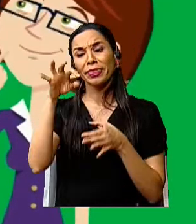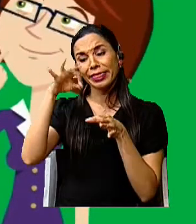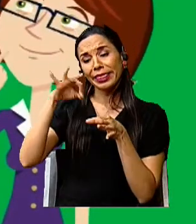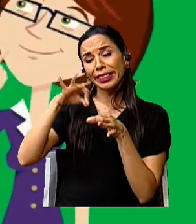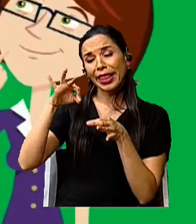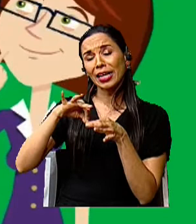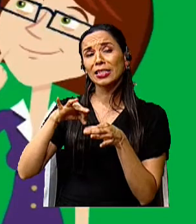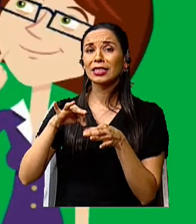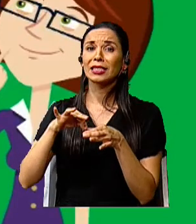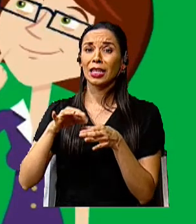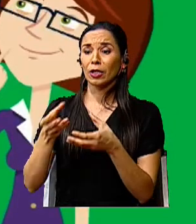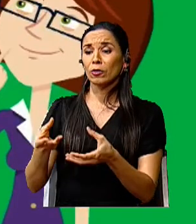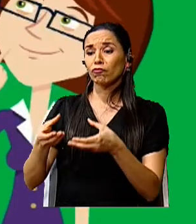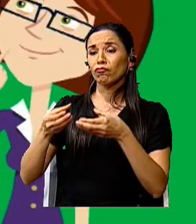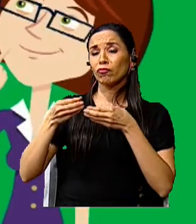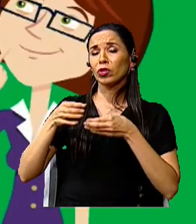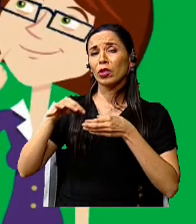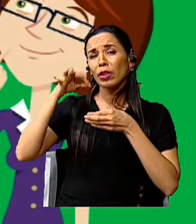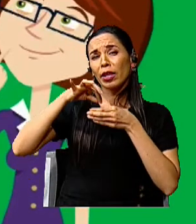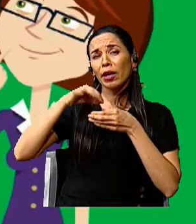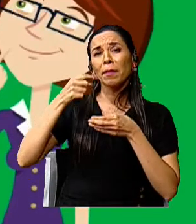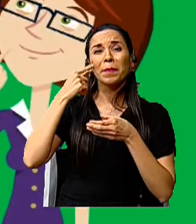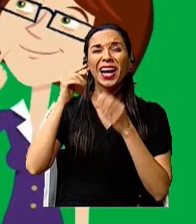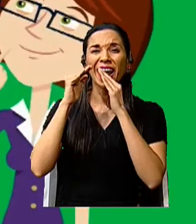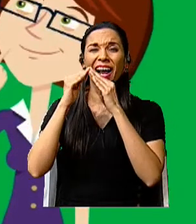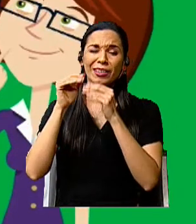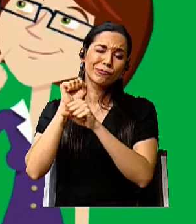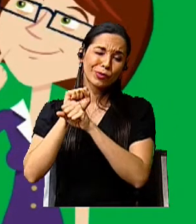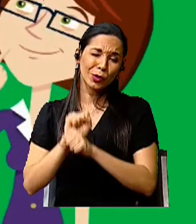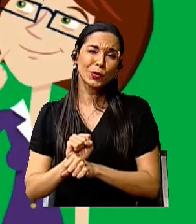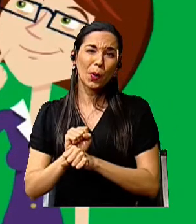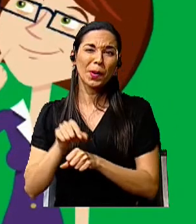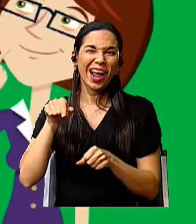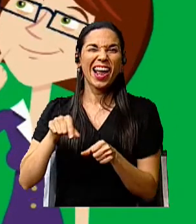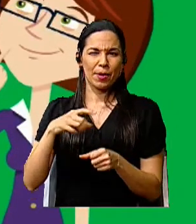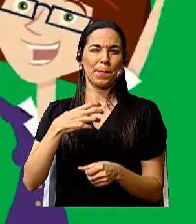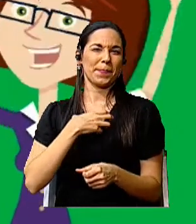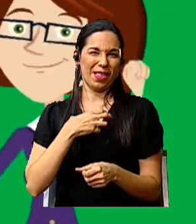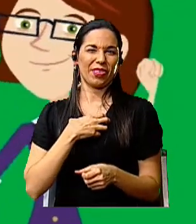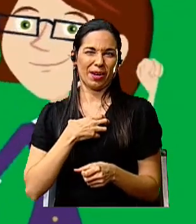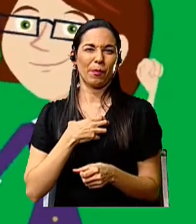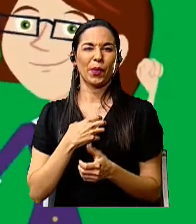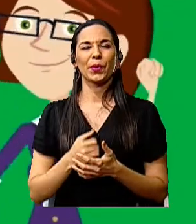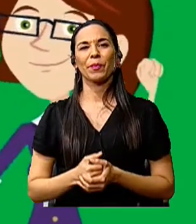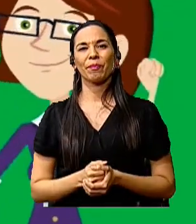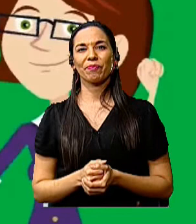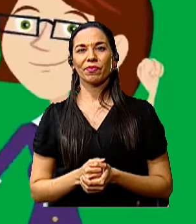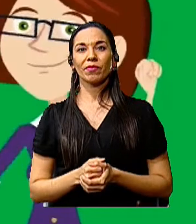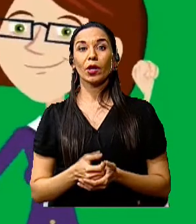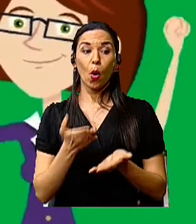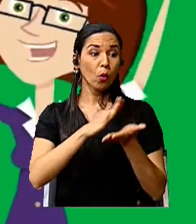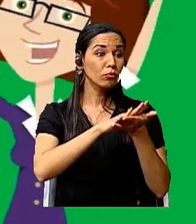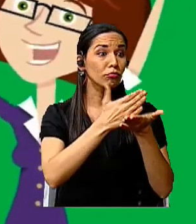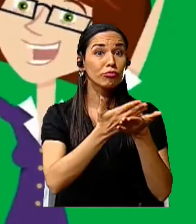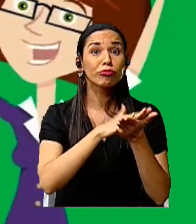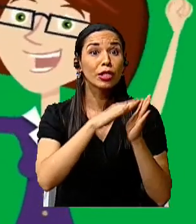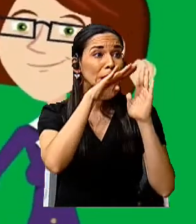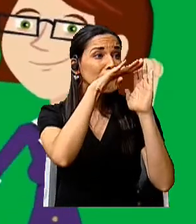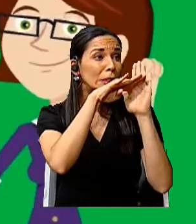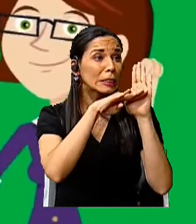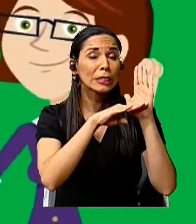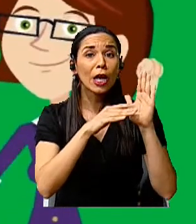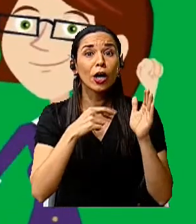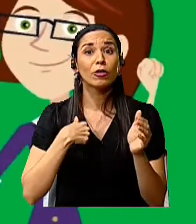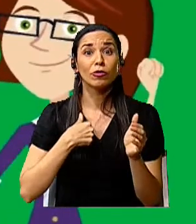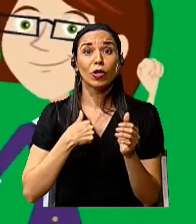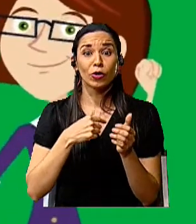o nos dan medicinas caseras? Bueno, pues eso es parte de este patrimonio. Las recetas de cocina también son algo que